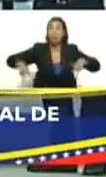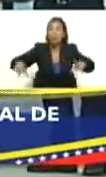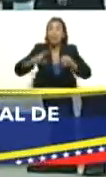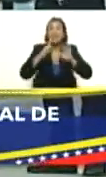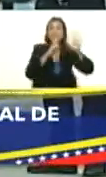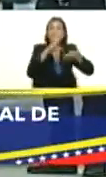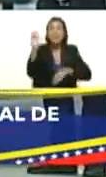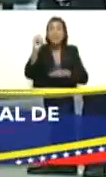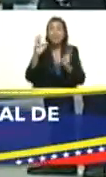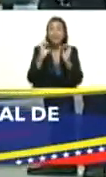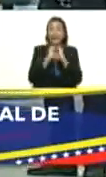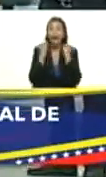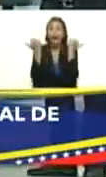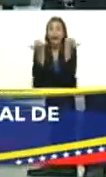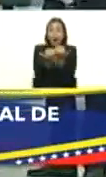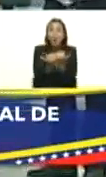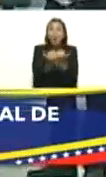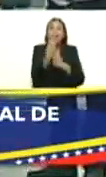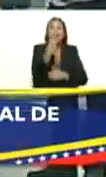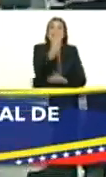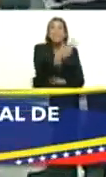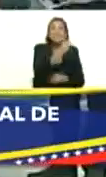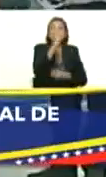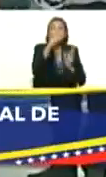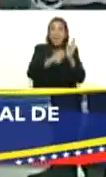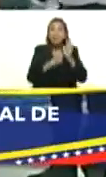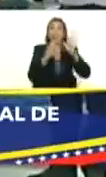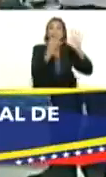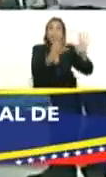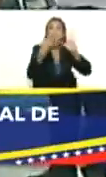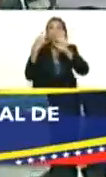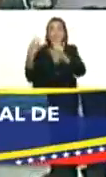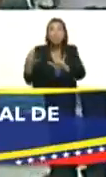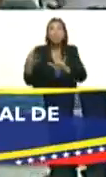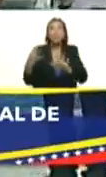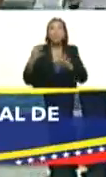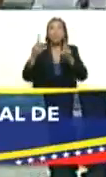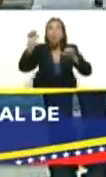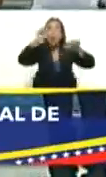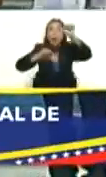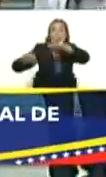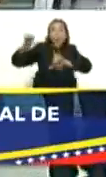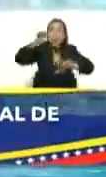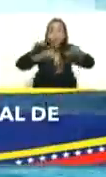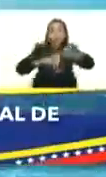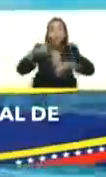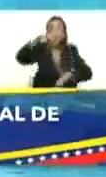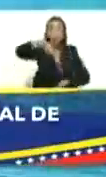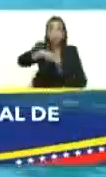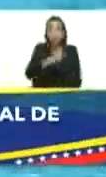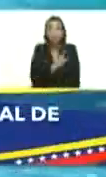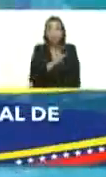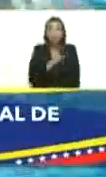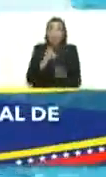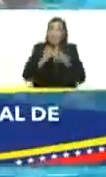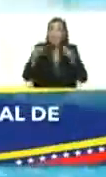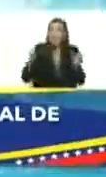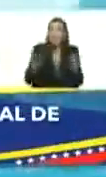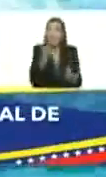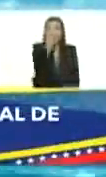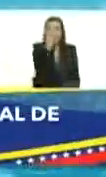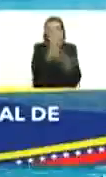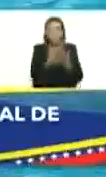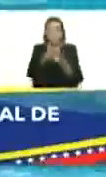total de ciento y tanto 188 laboratorios recuperados la impermeabilización realmente hoy la UCB tiene otra cara y realmente